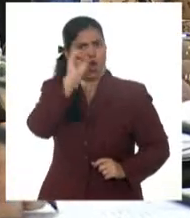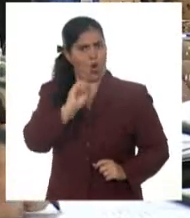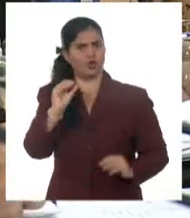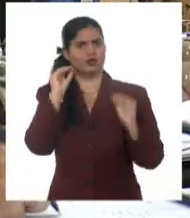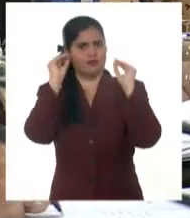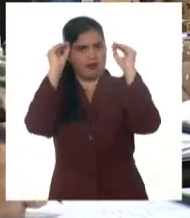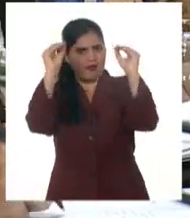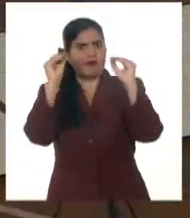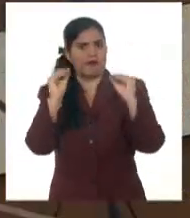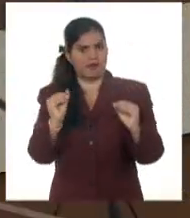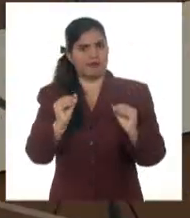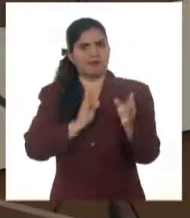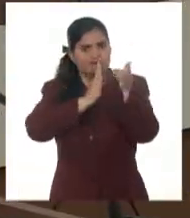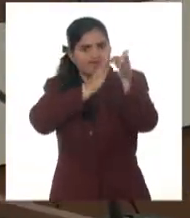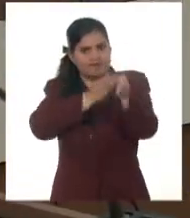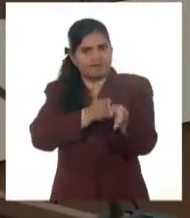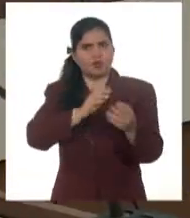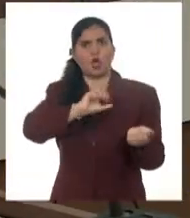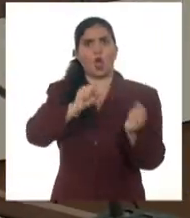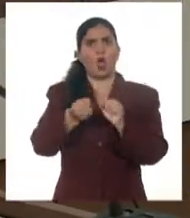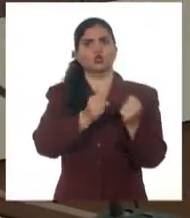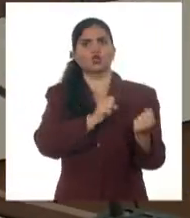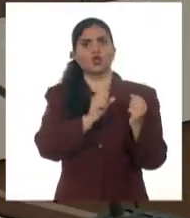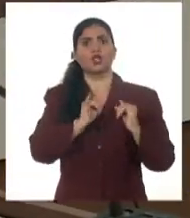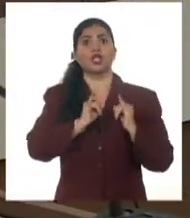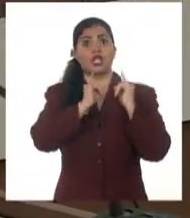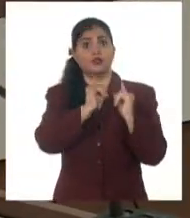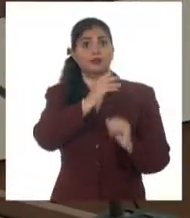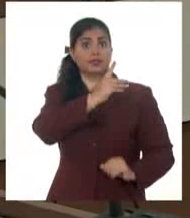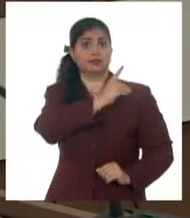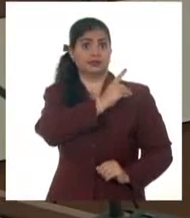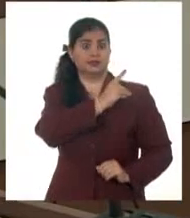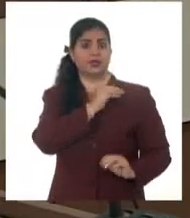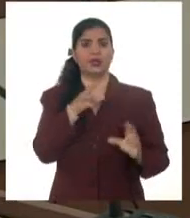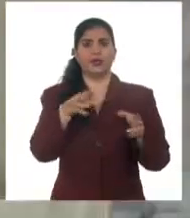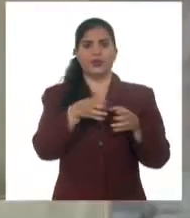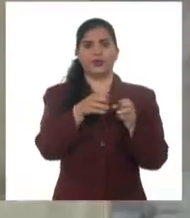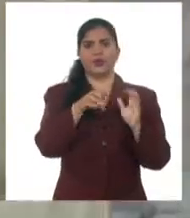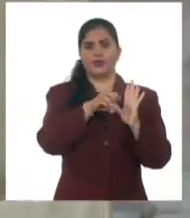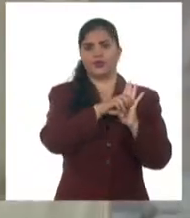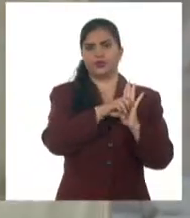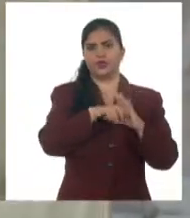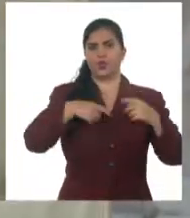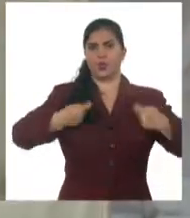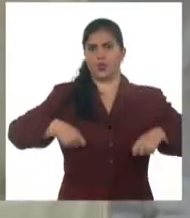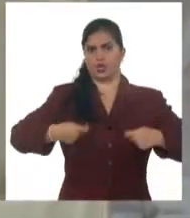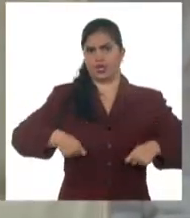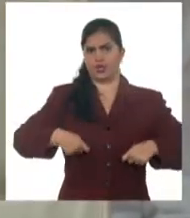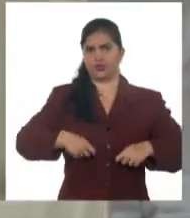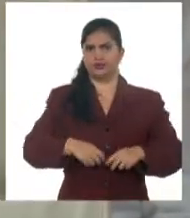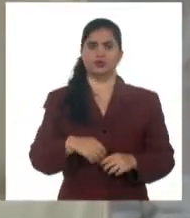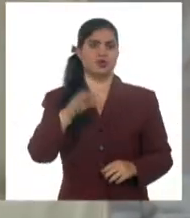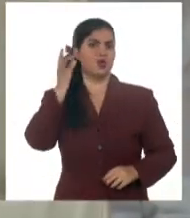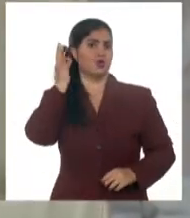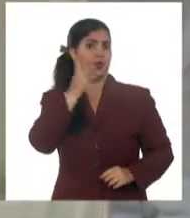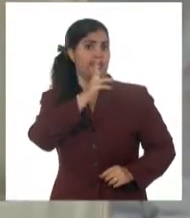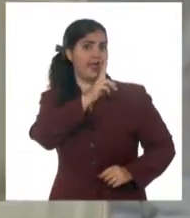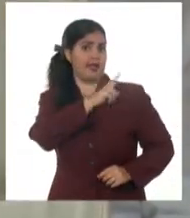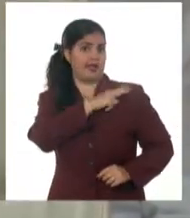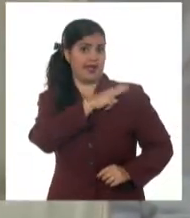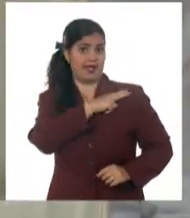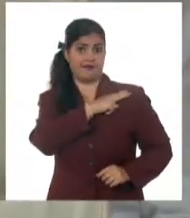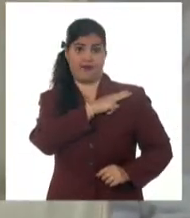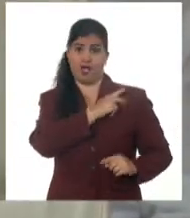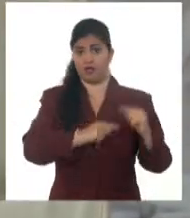Así se pronunciaron los diputados de la Comisión de Asuntos Constitucionales y Jurídicos. La Fiscal General de la República de